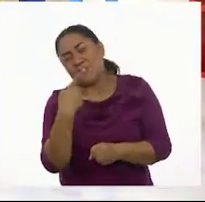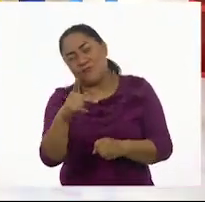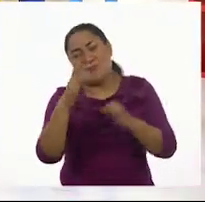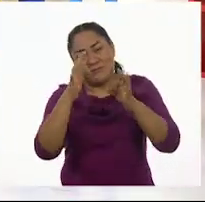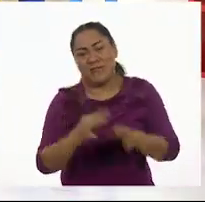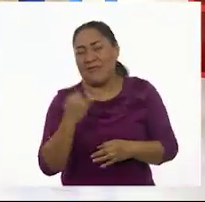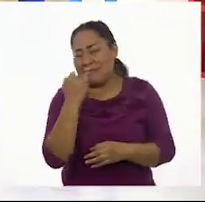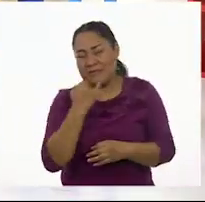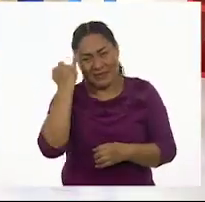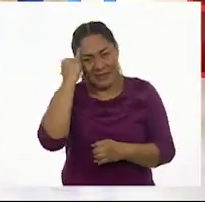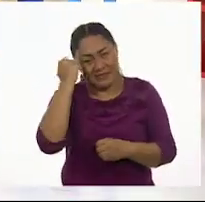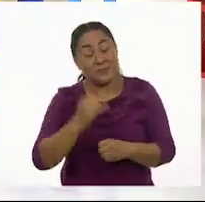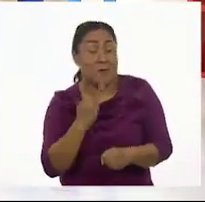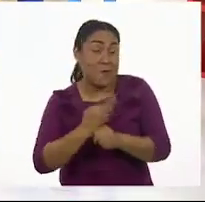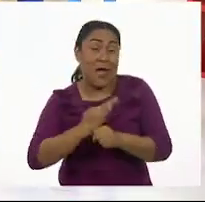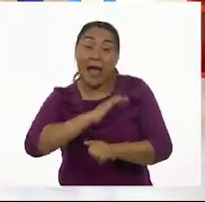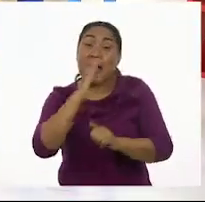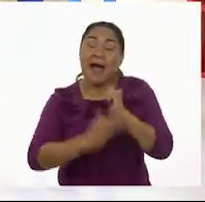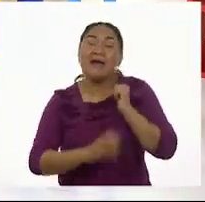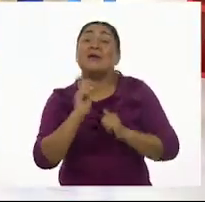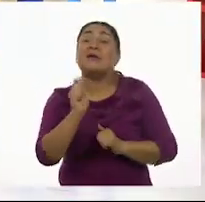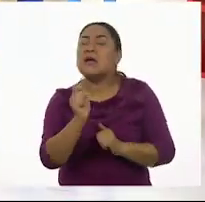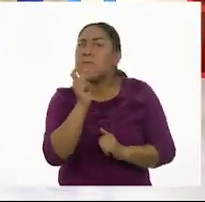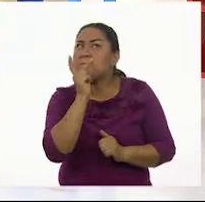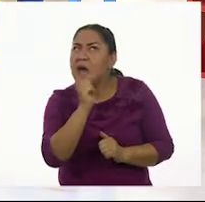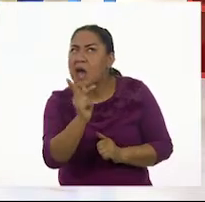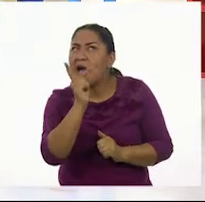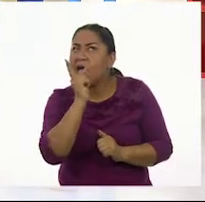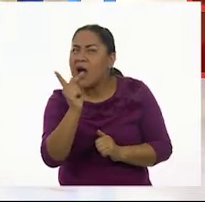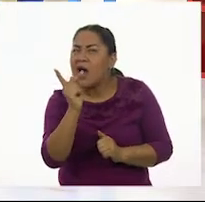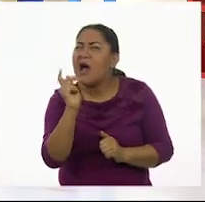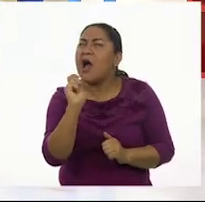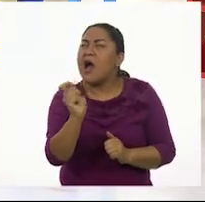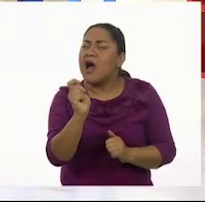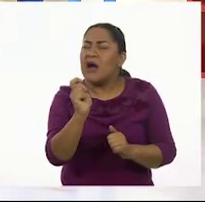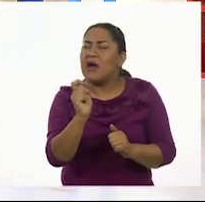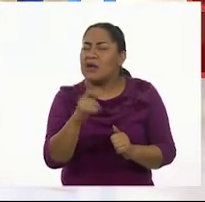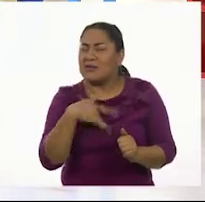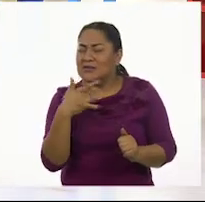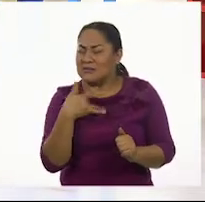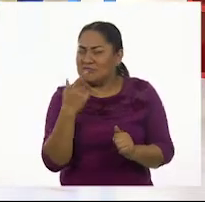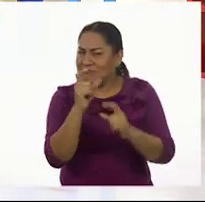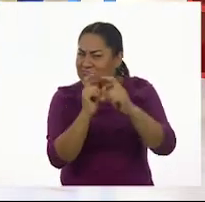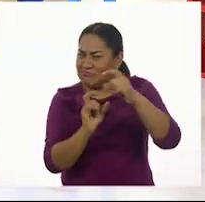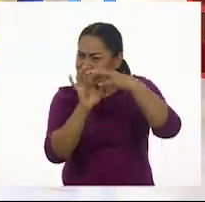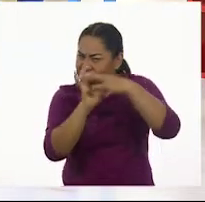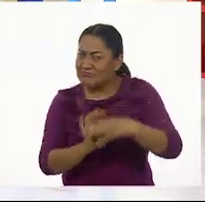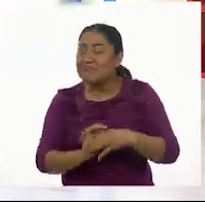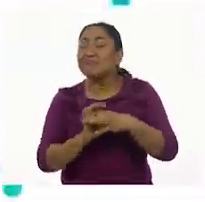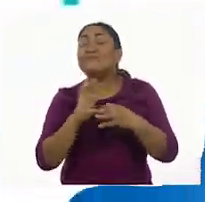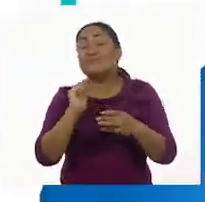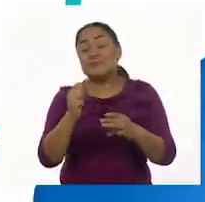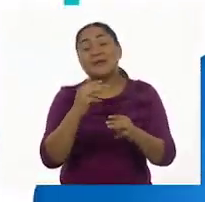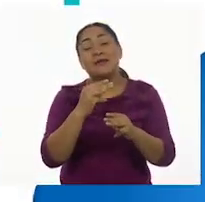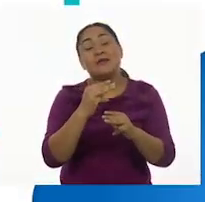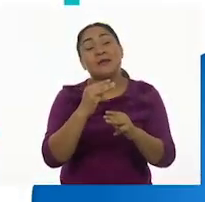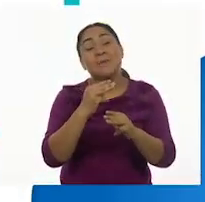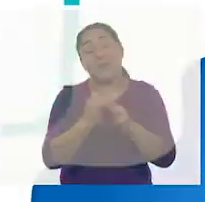materna. Por hoy hemos terminado con palabras que dan sentido en la asignatura lengua materna de tercer grado.